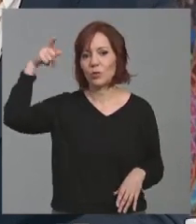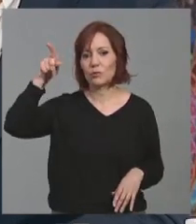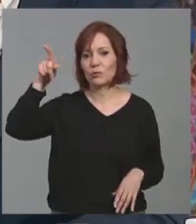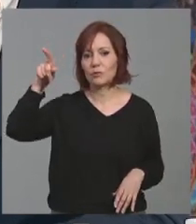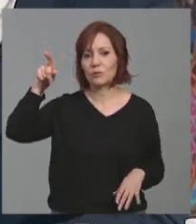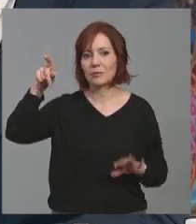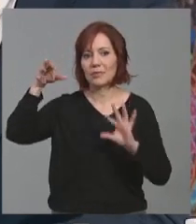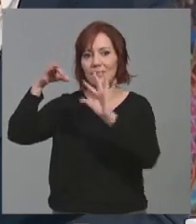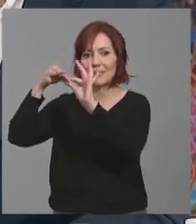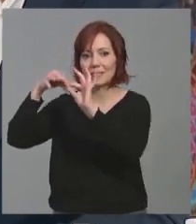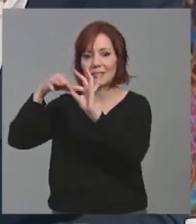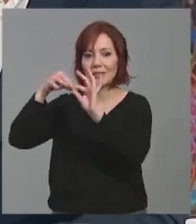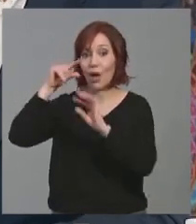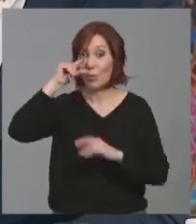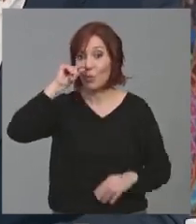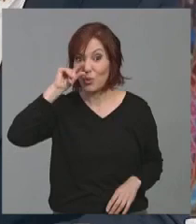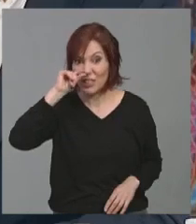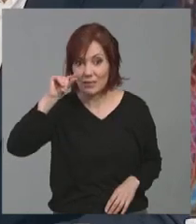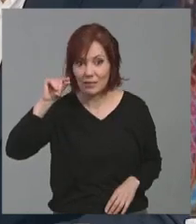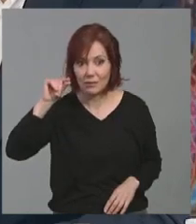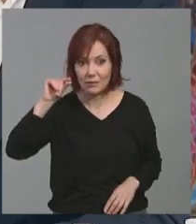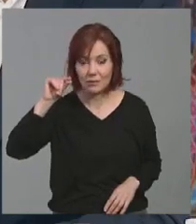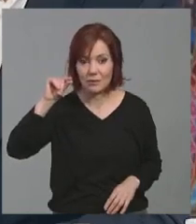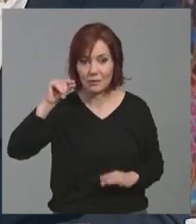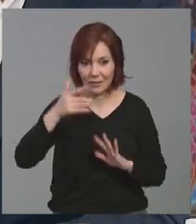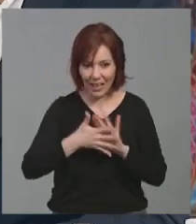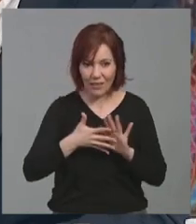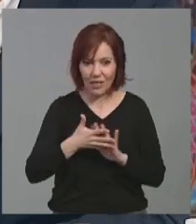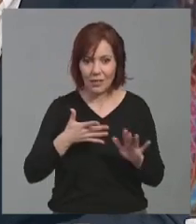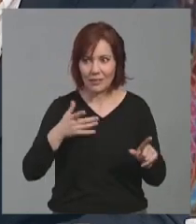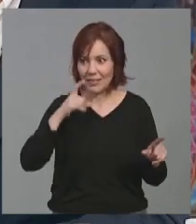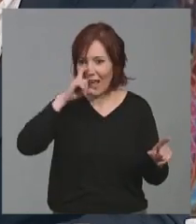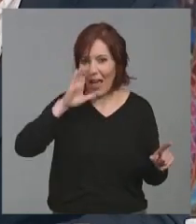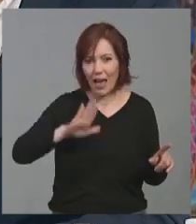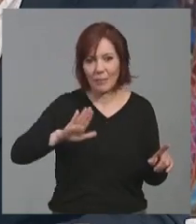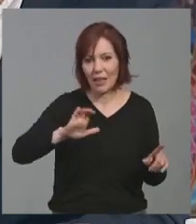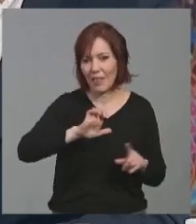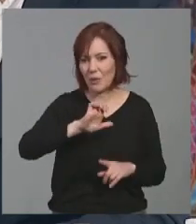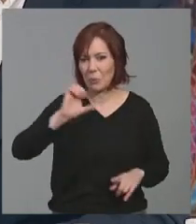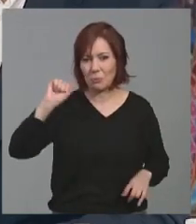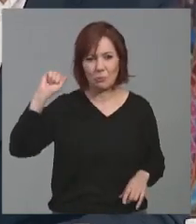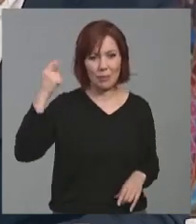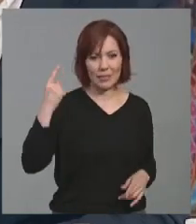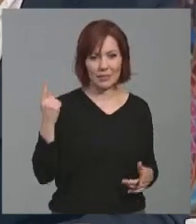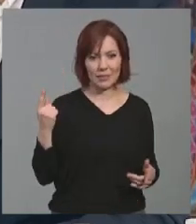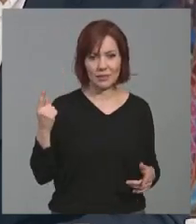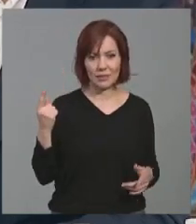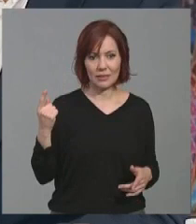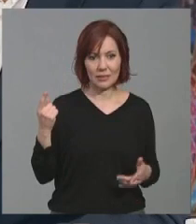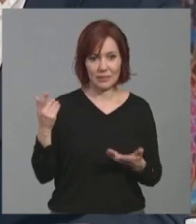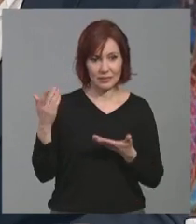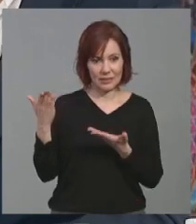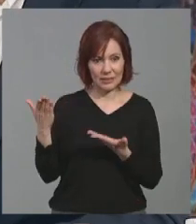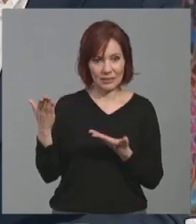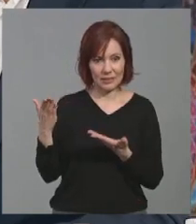régimen de Putin. O sea, estamos hablando ahora mismo de la mayor amenaza europea, y desde que este, bueno, cuando hablamos